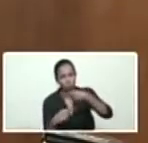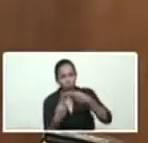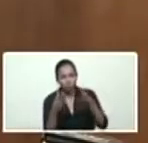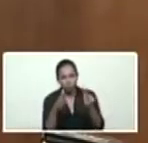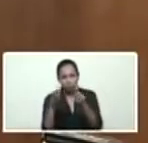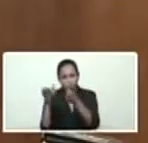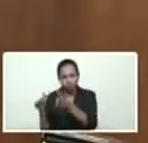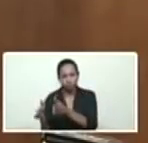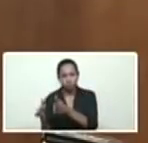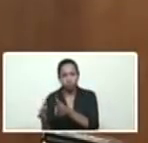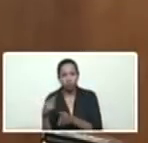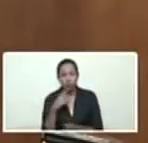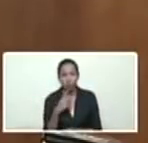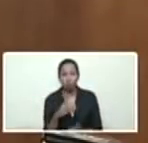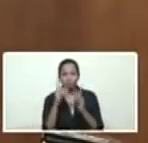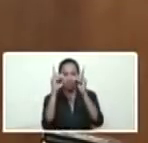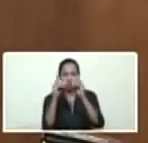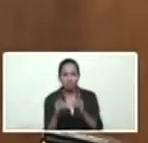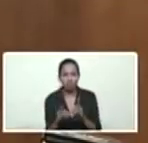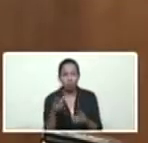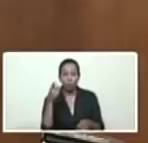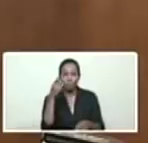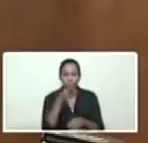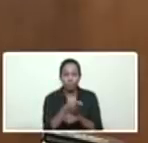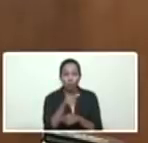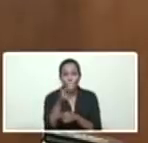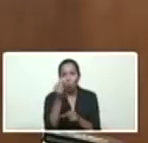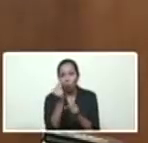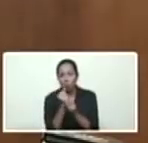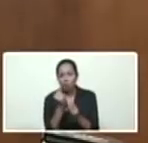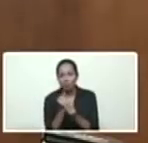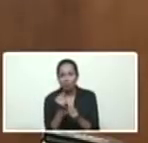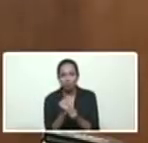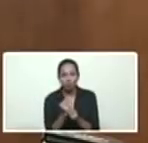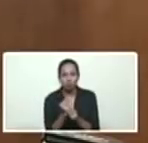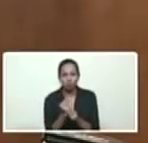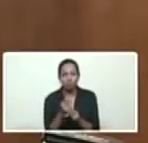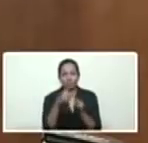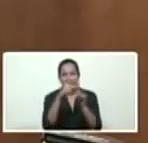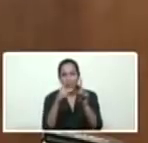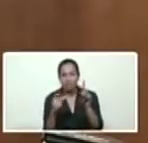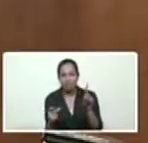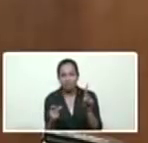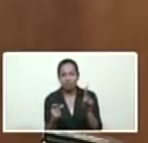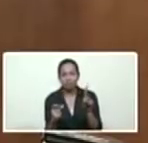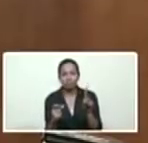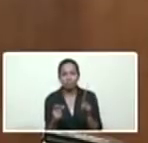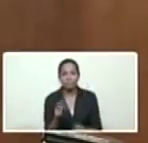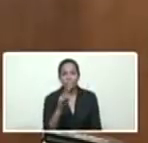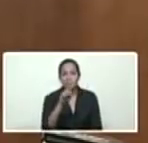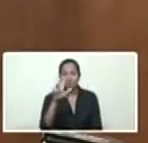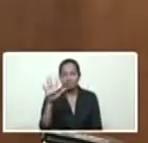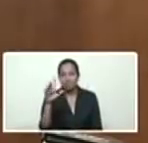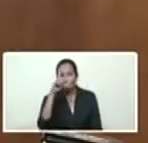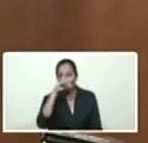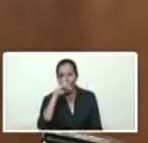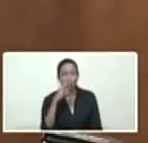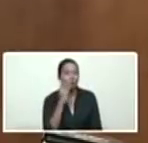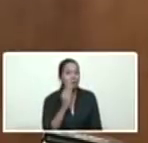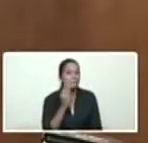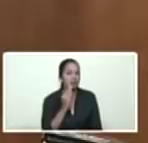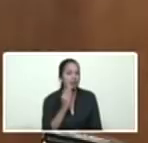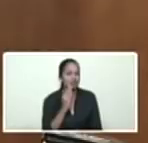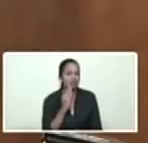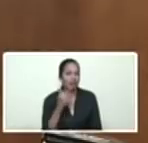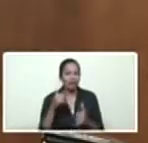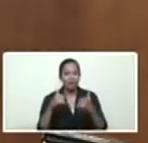he decidido designar a un trabajador de la industria eléctrica con 25 años de experiencia ingeniero